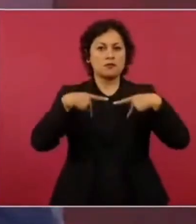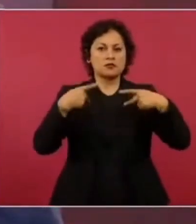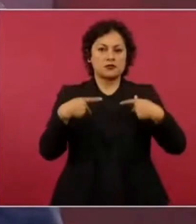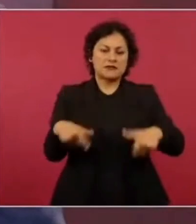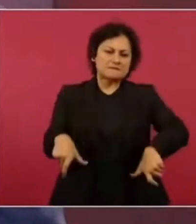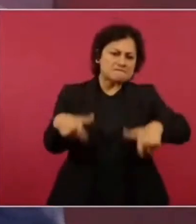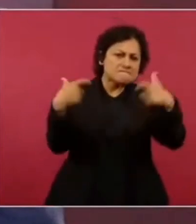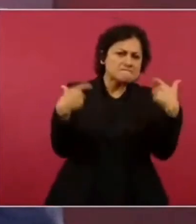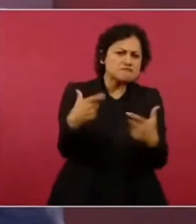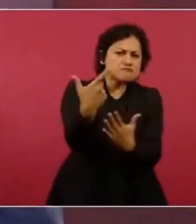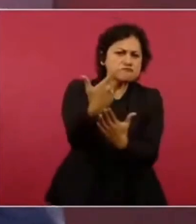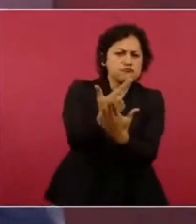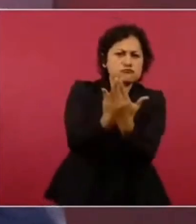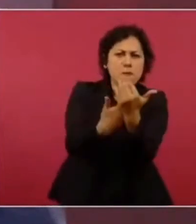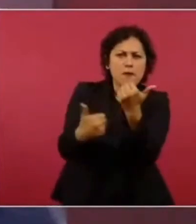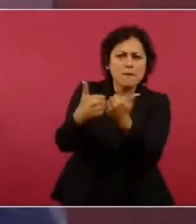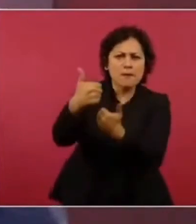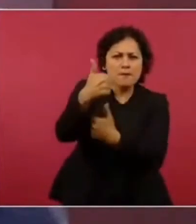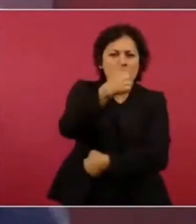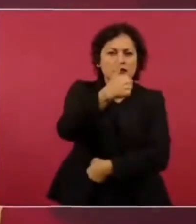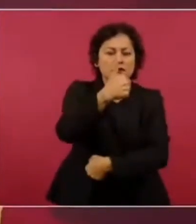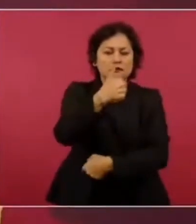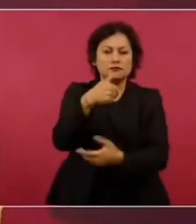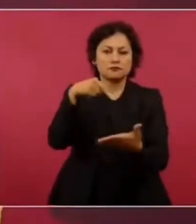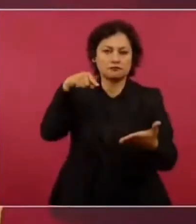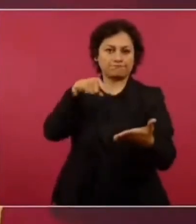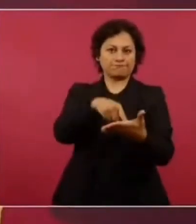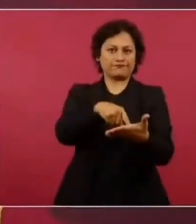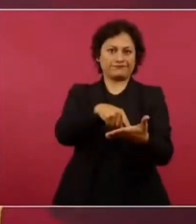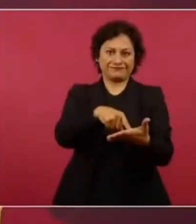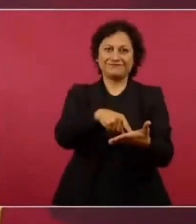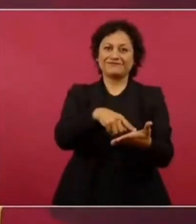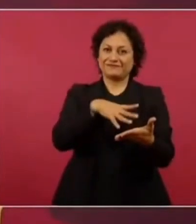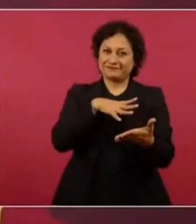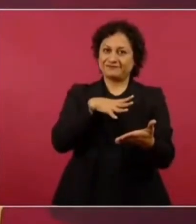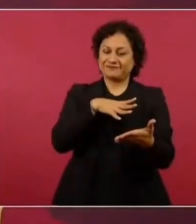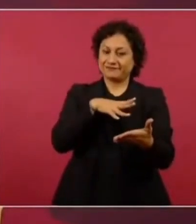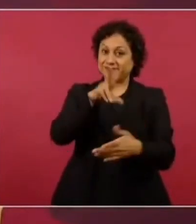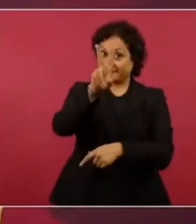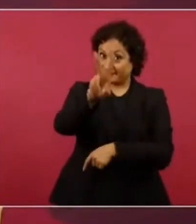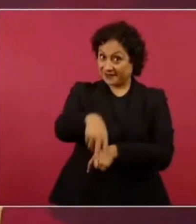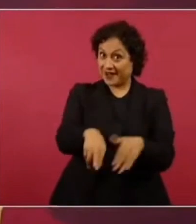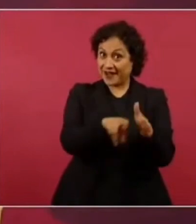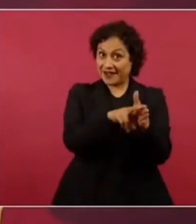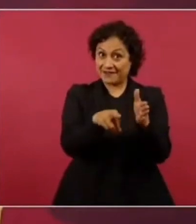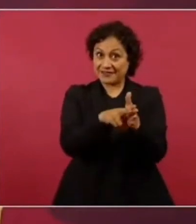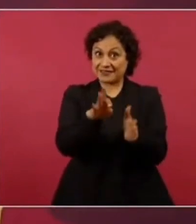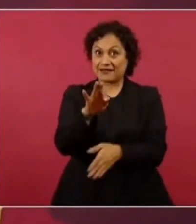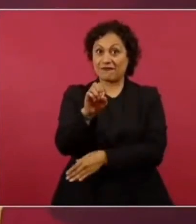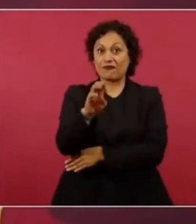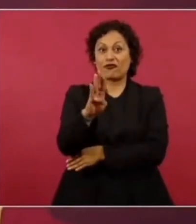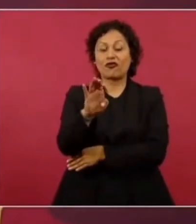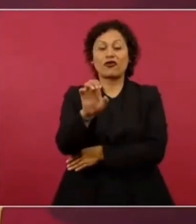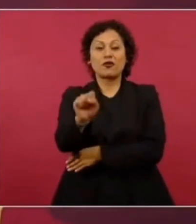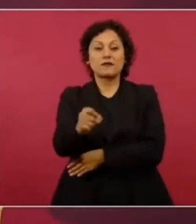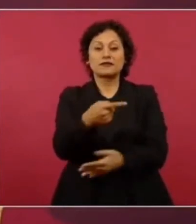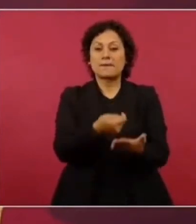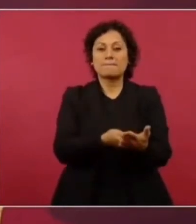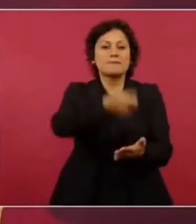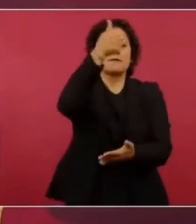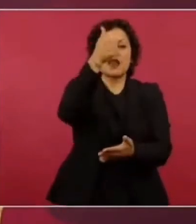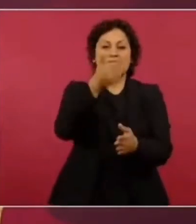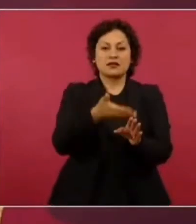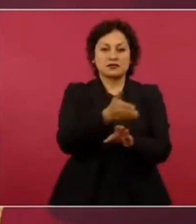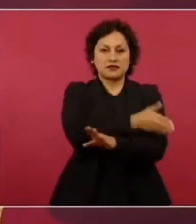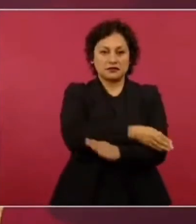Es el primer año que la revista Forbes da a conocer la lista de los más ricos